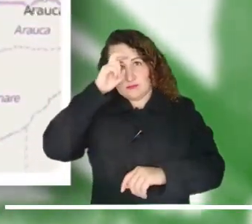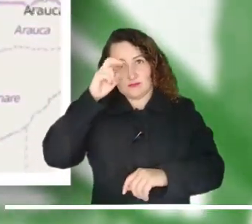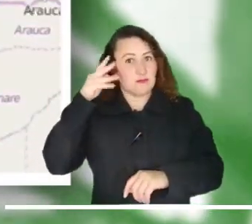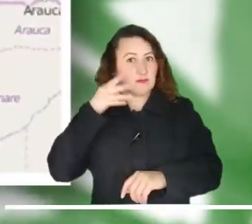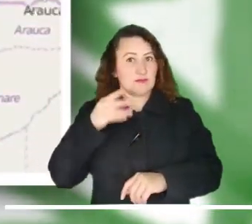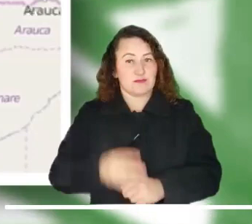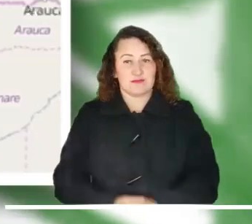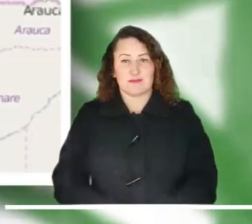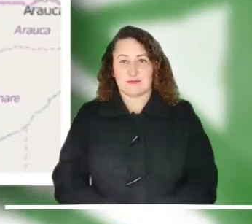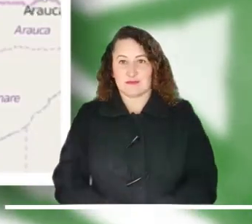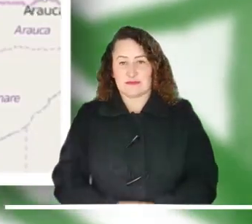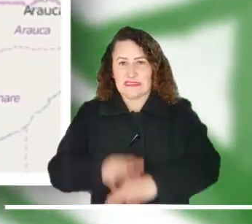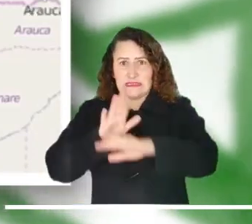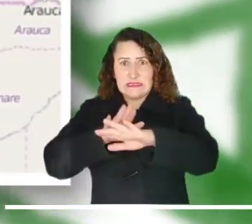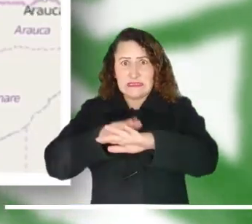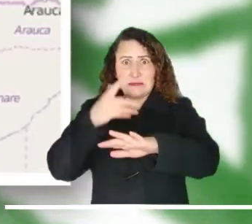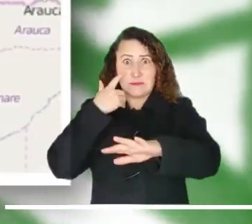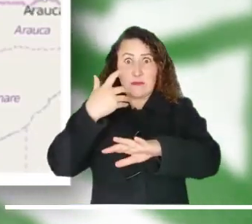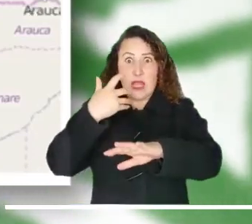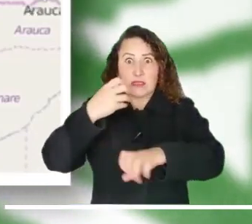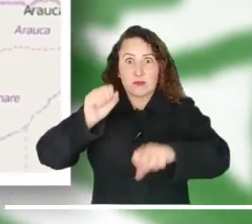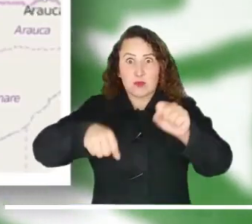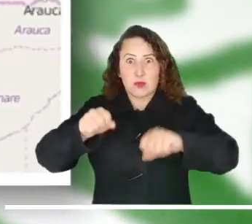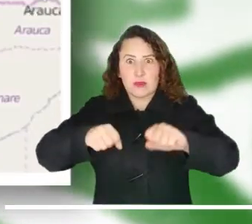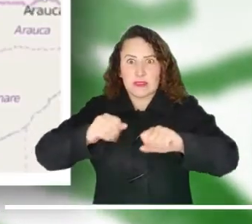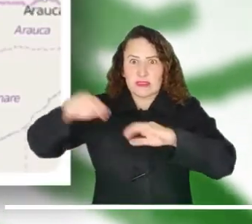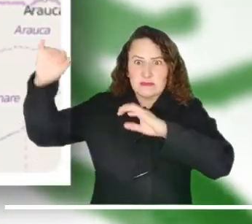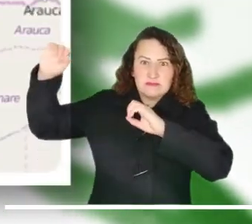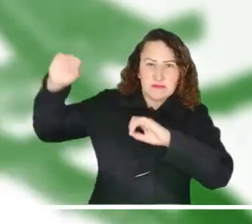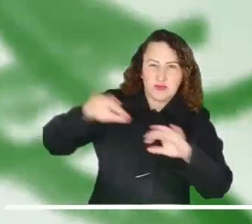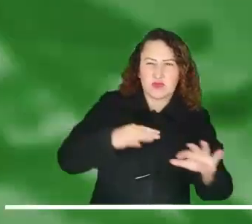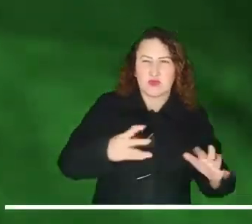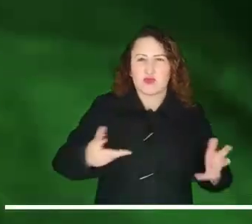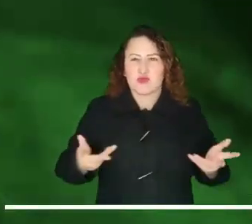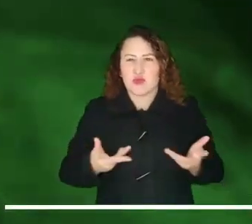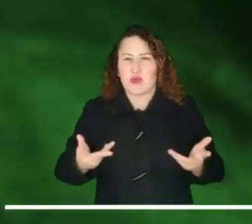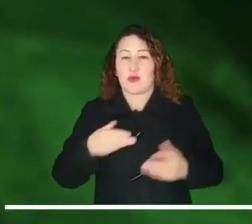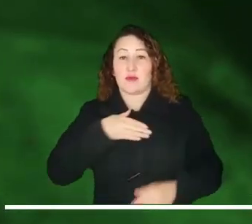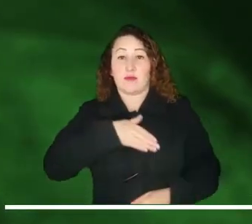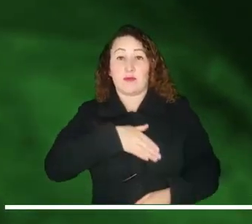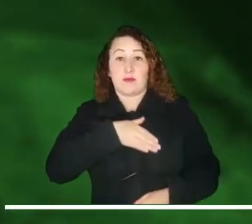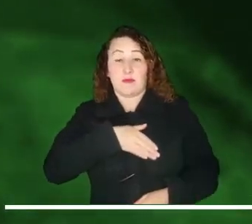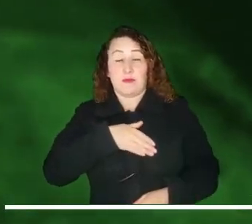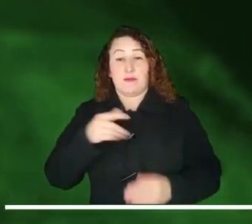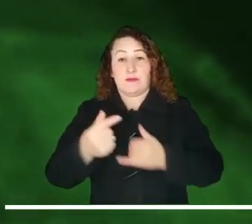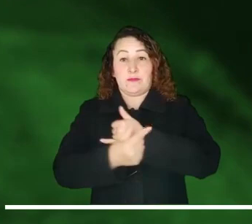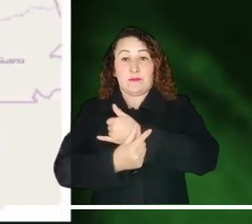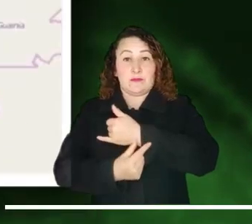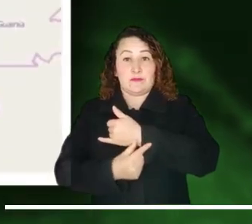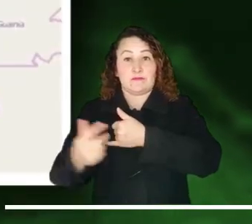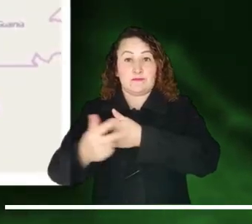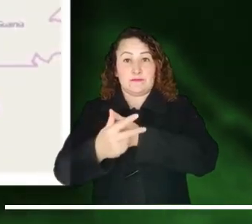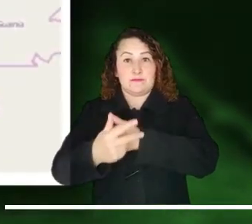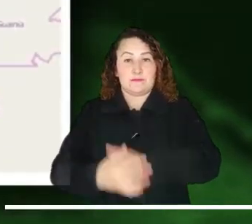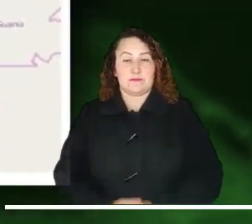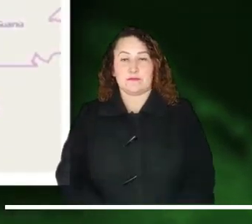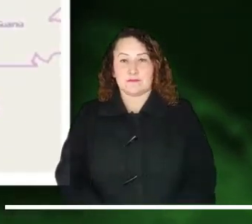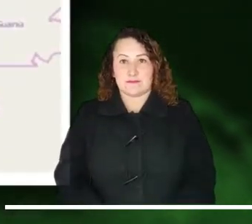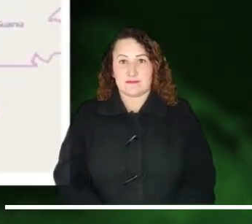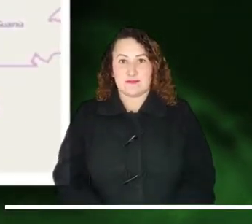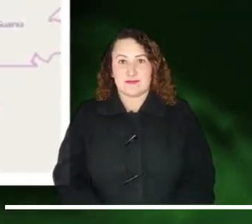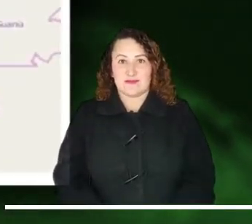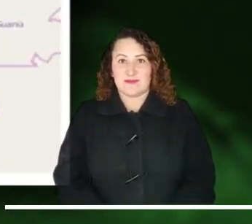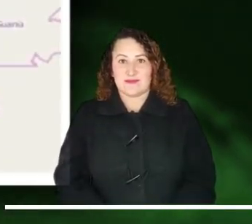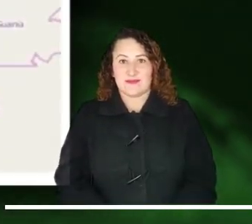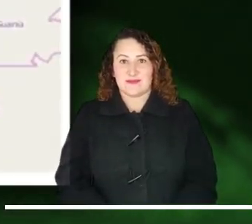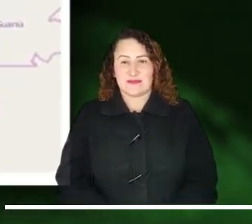vegetal de El Cesar, La Guajira, Magdalena y norte de Santander. Máxima alerta se emite por posibles deslizamientos